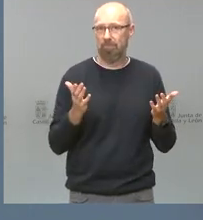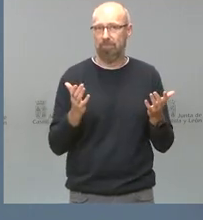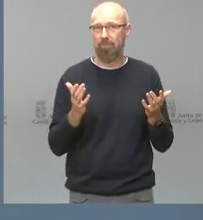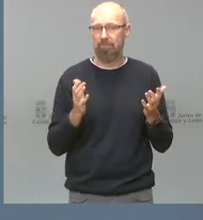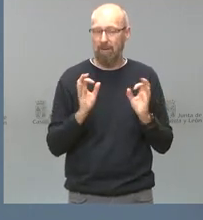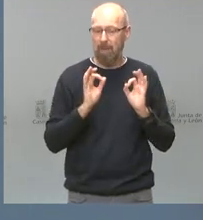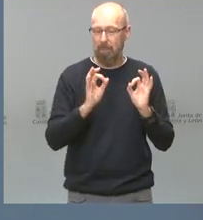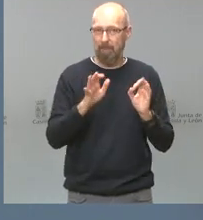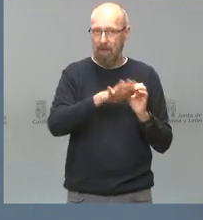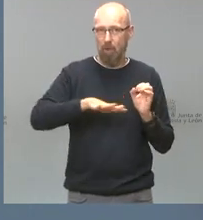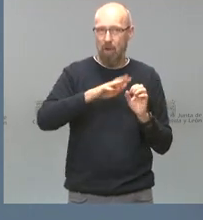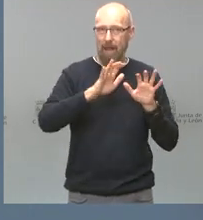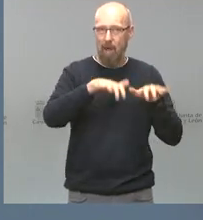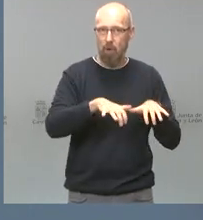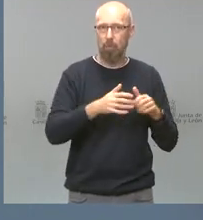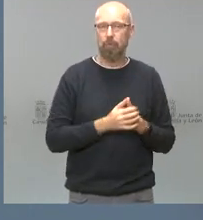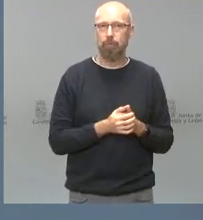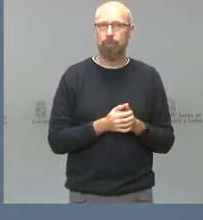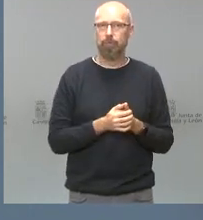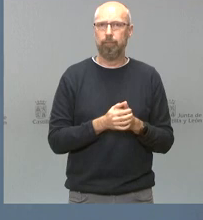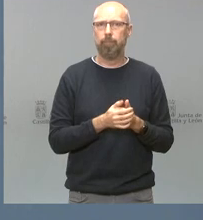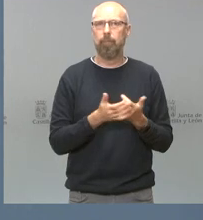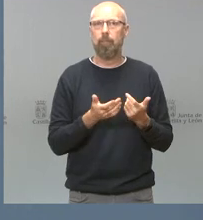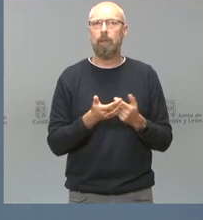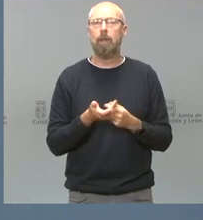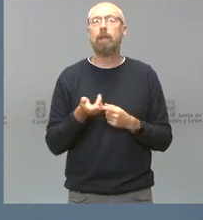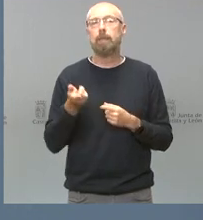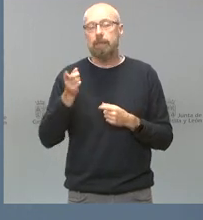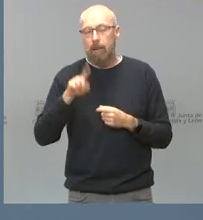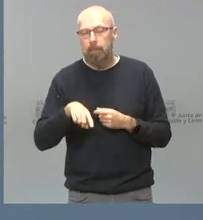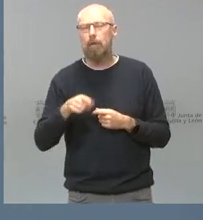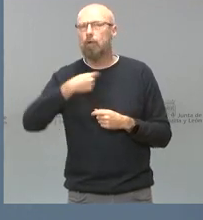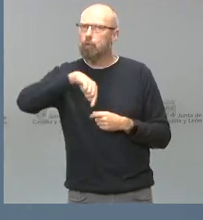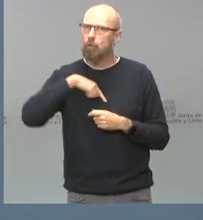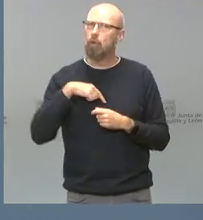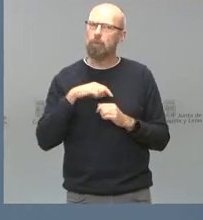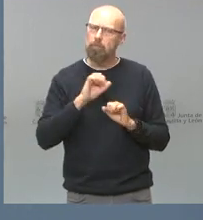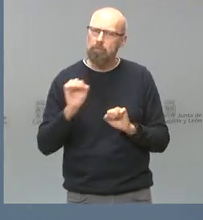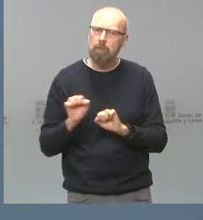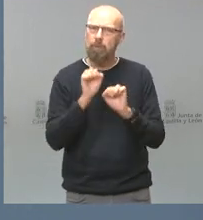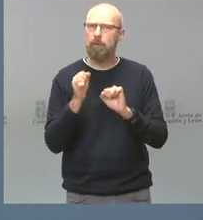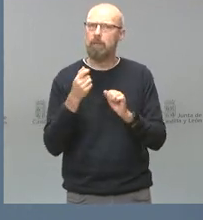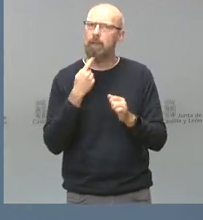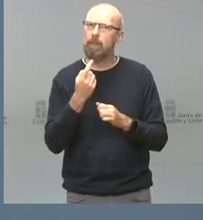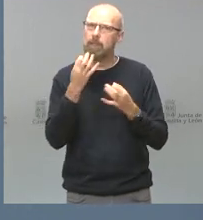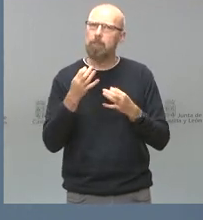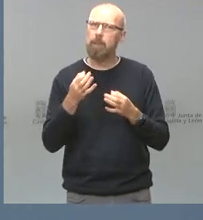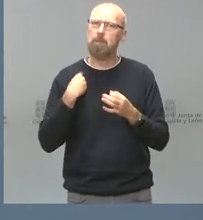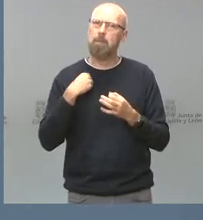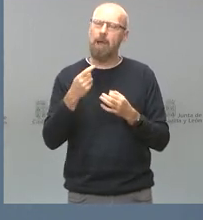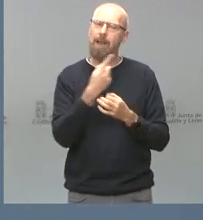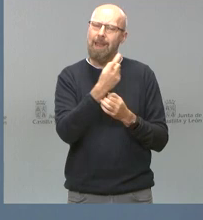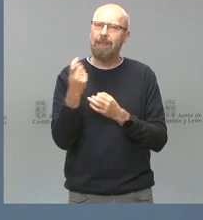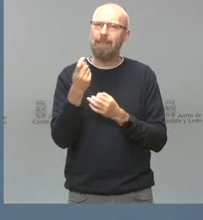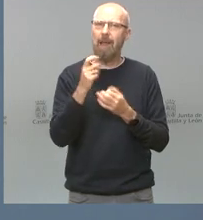León que no es extendible al conjunto de la comunidad autónoma, pero nosotros siempre hemos defendido el porqué de una necesidad de una transición tan rápida que ha